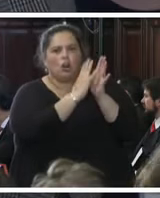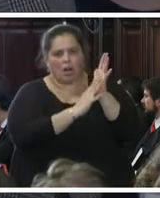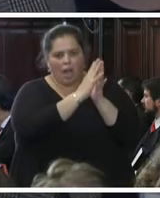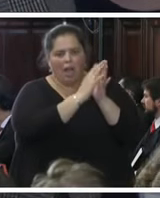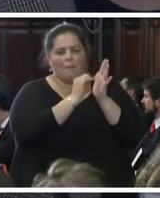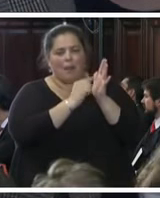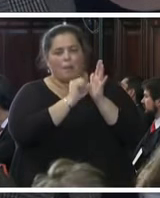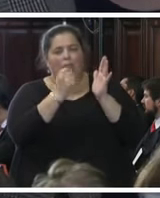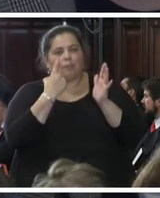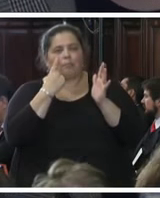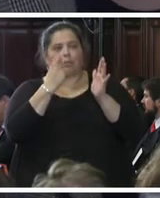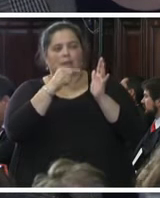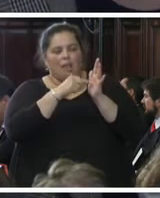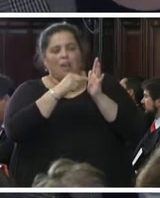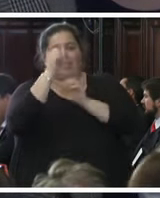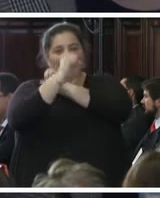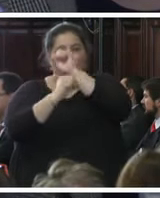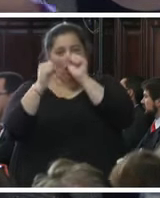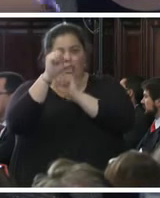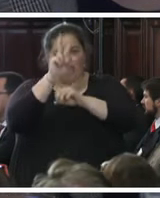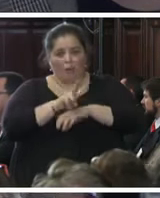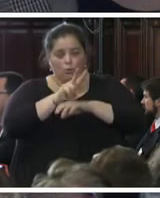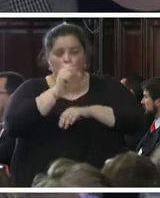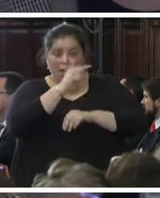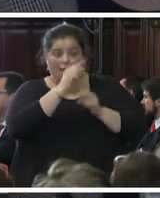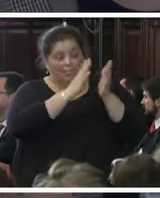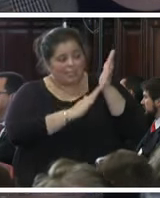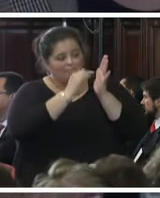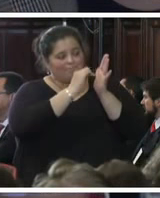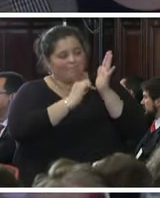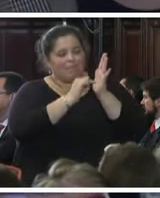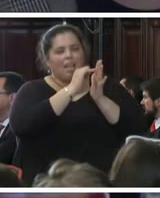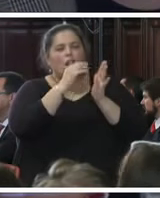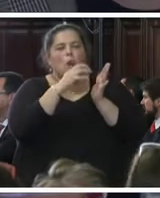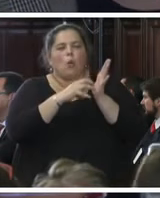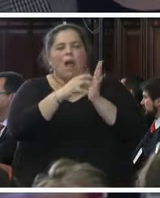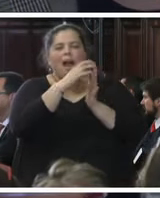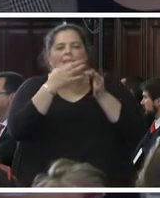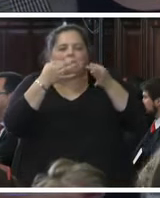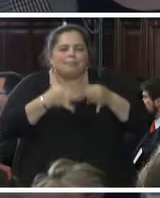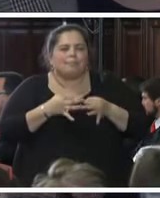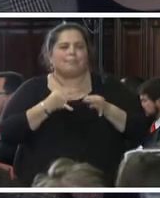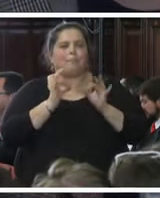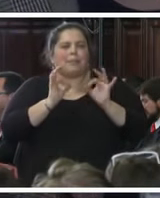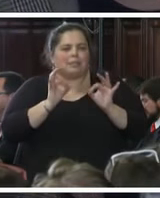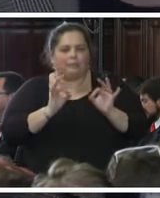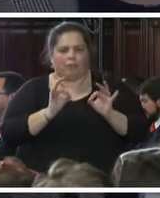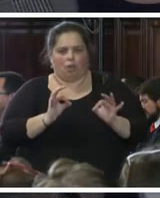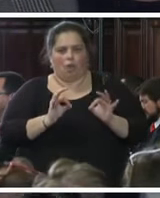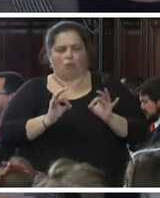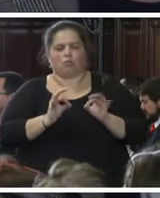los lugares claves para procesar